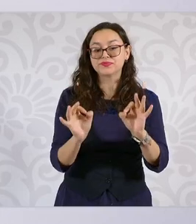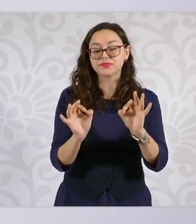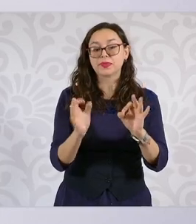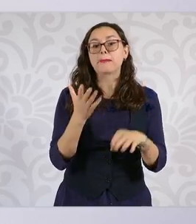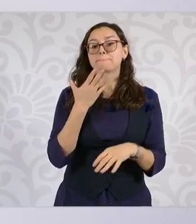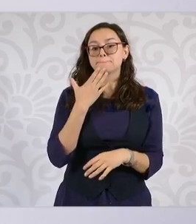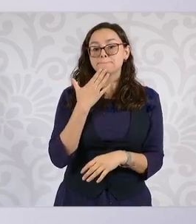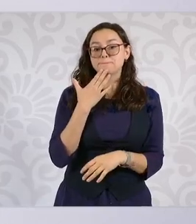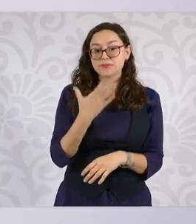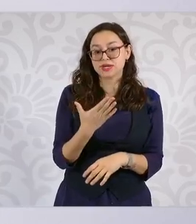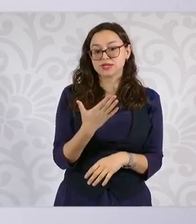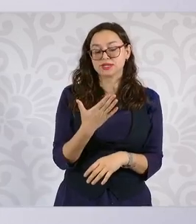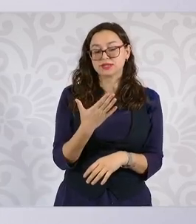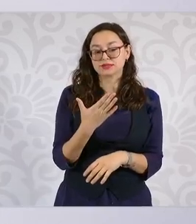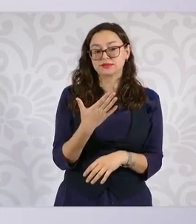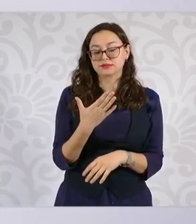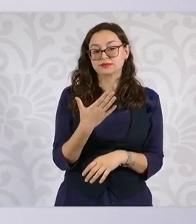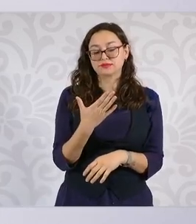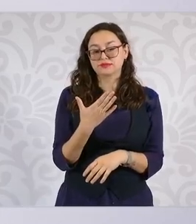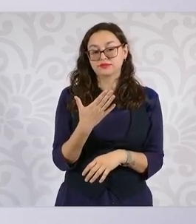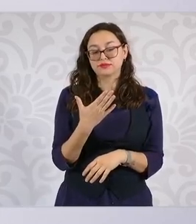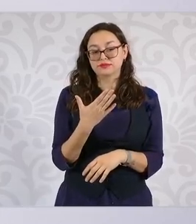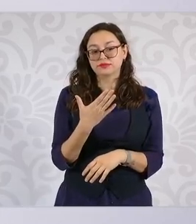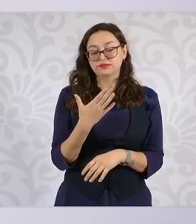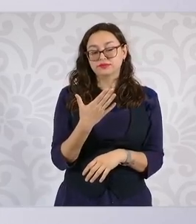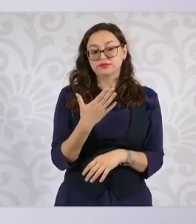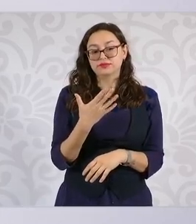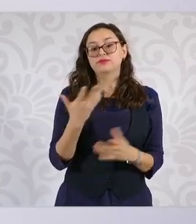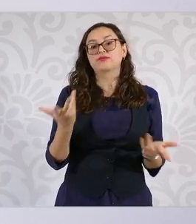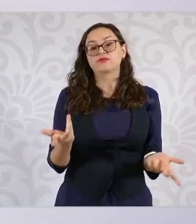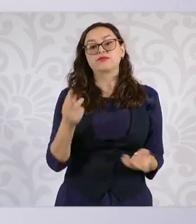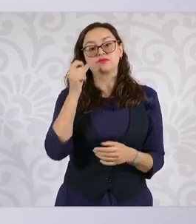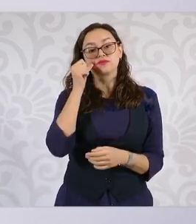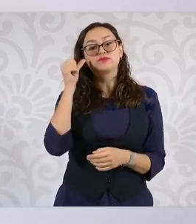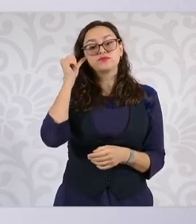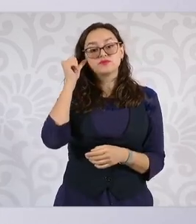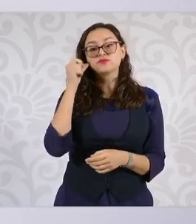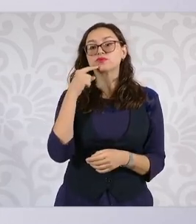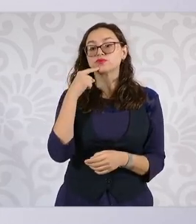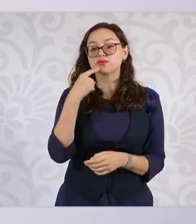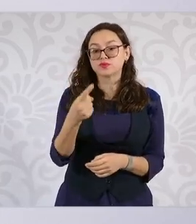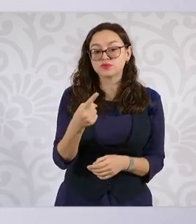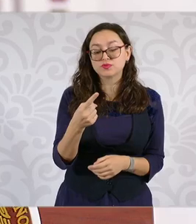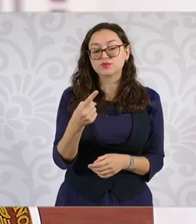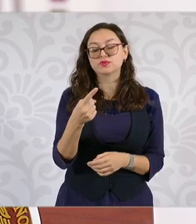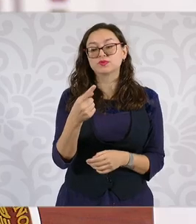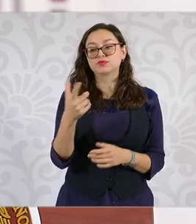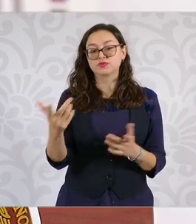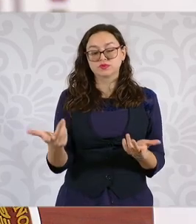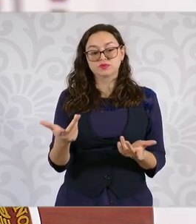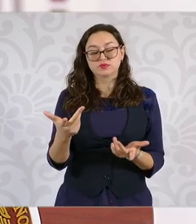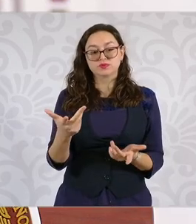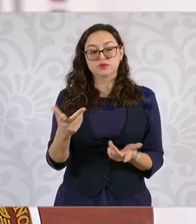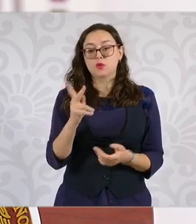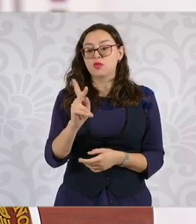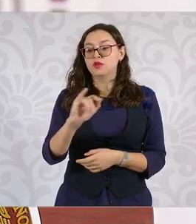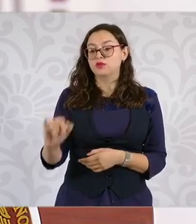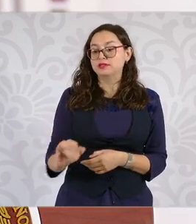Ayer les mencioné y además es la razón por la cual es la reforma al Poder Judicial.